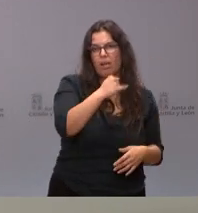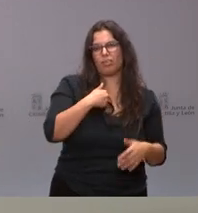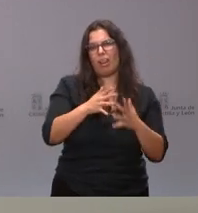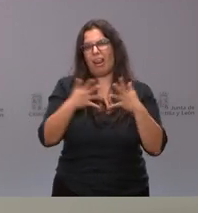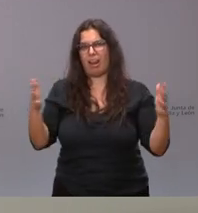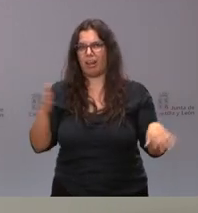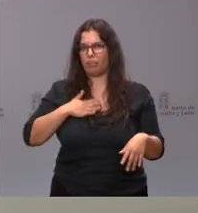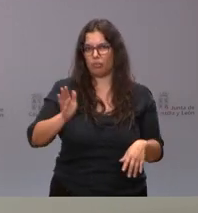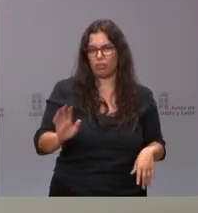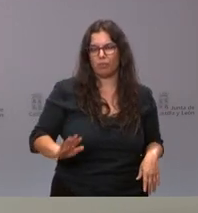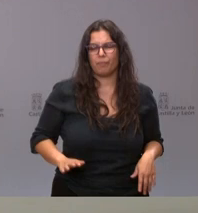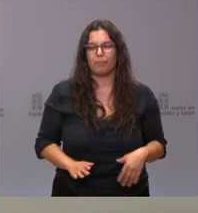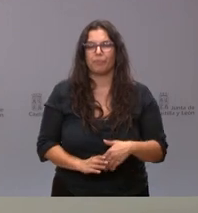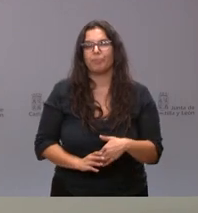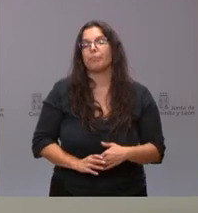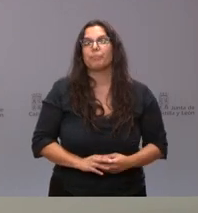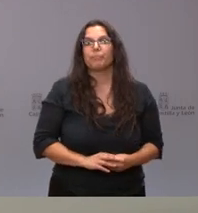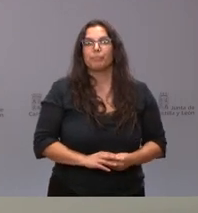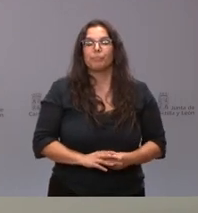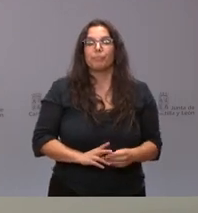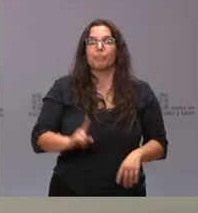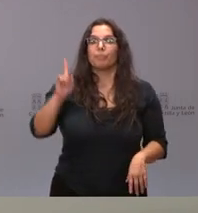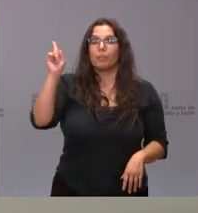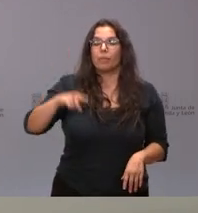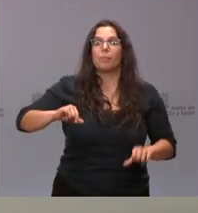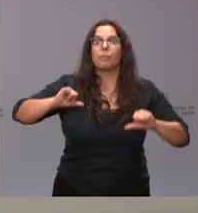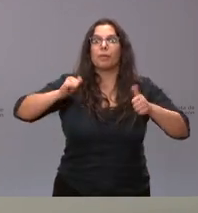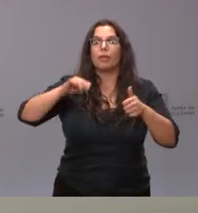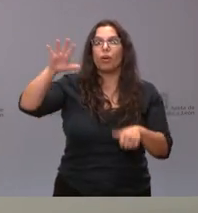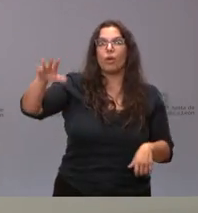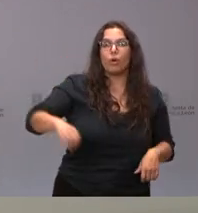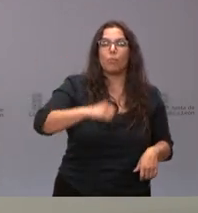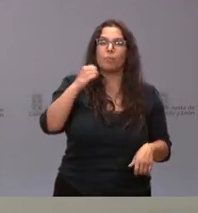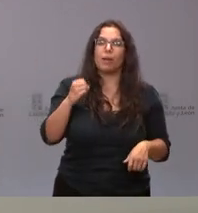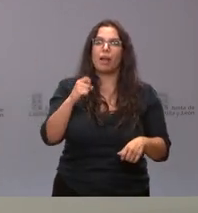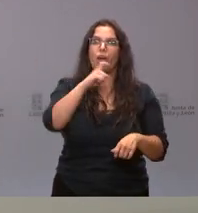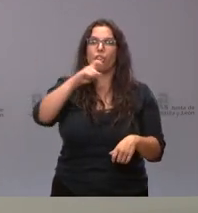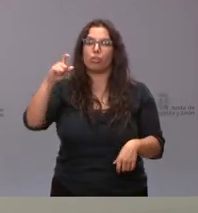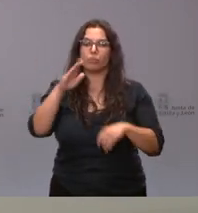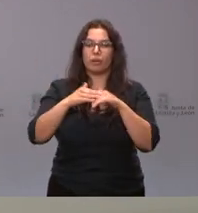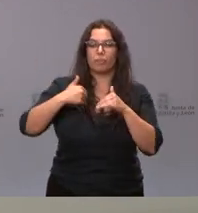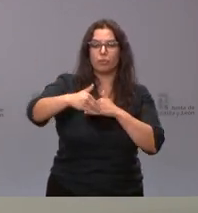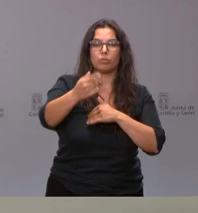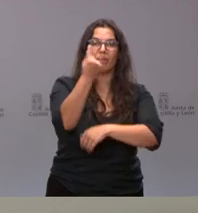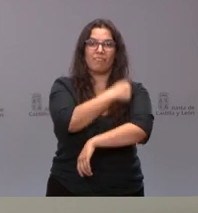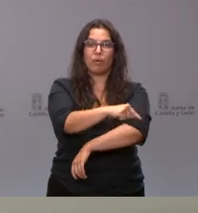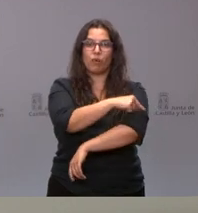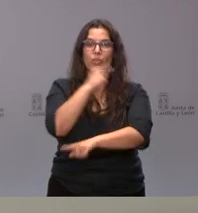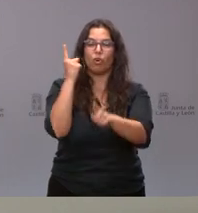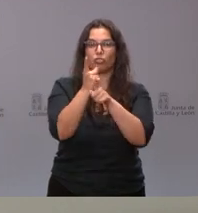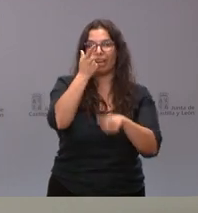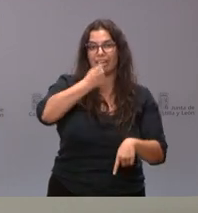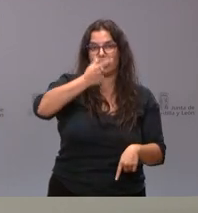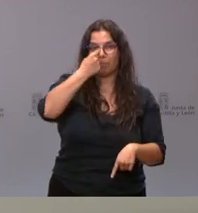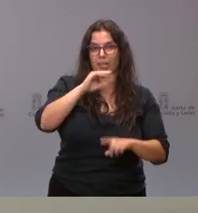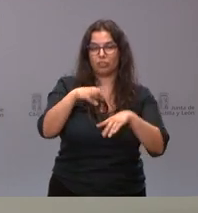muy extensivo. Por otra parte, hemos iniciado la adquisición de dosis para la próxima campaña de vacunación frente a la gripe por